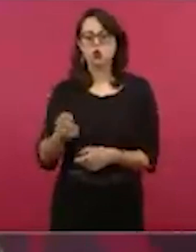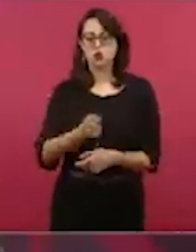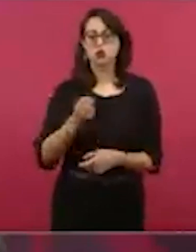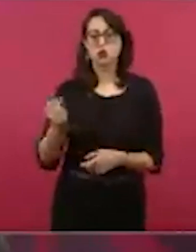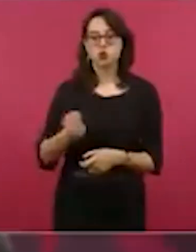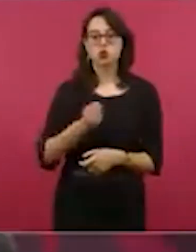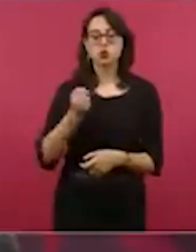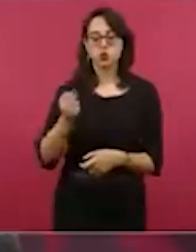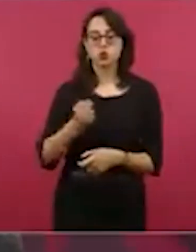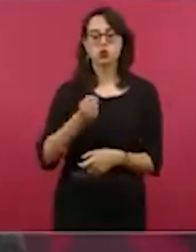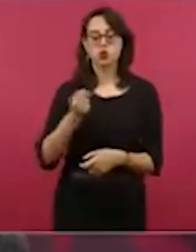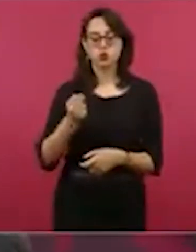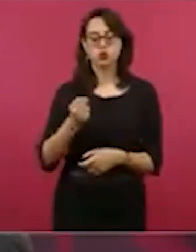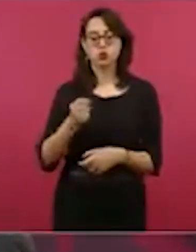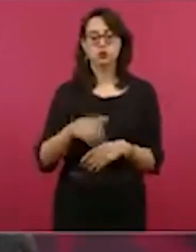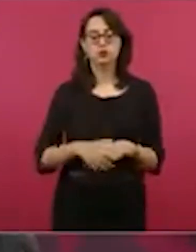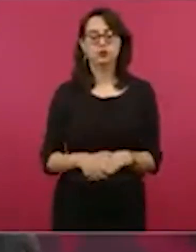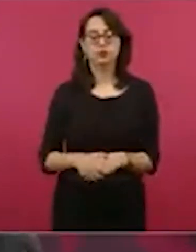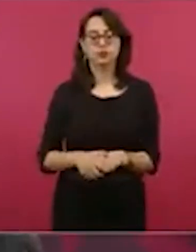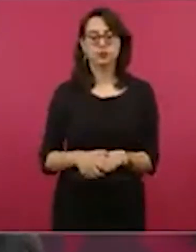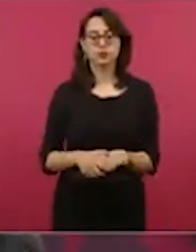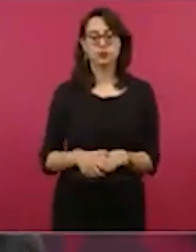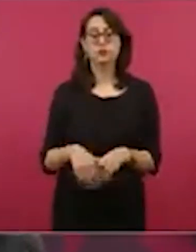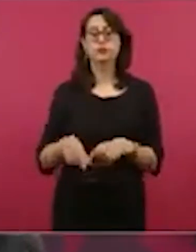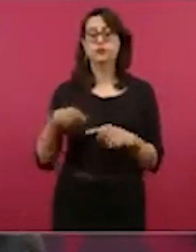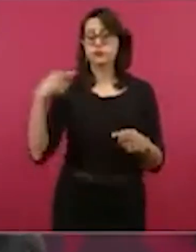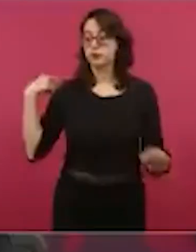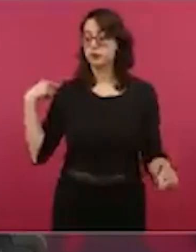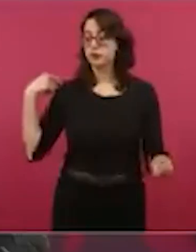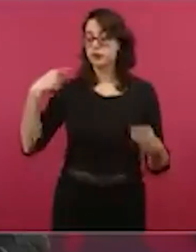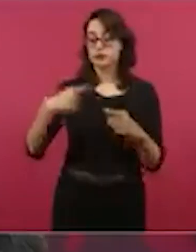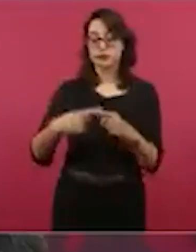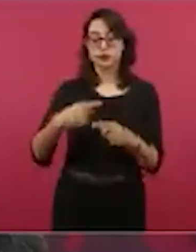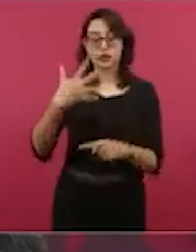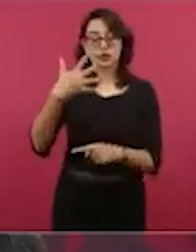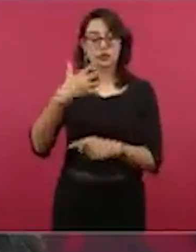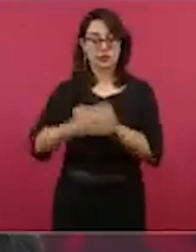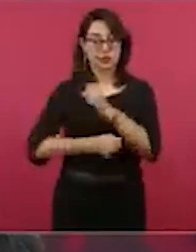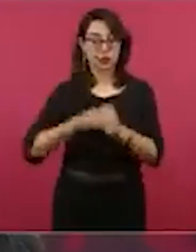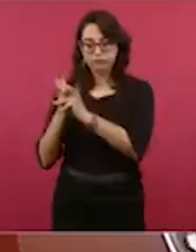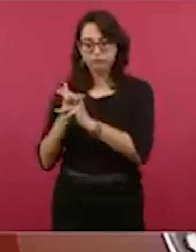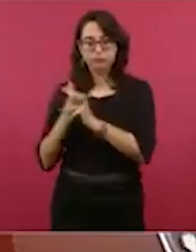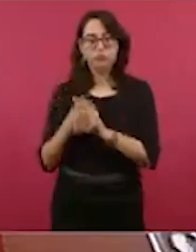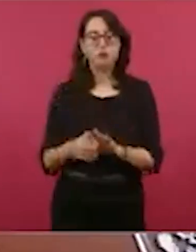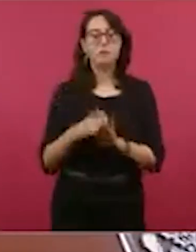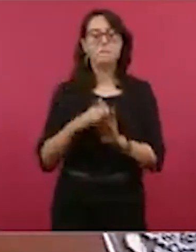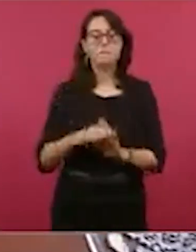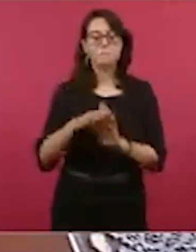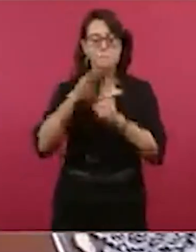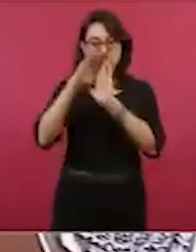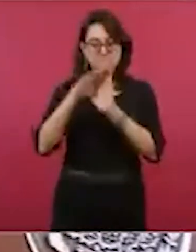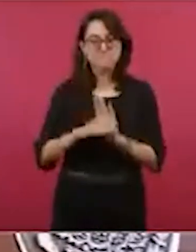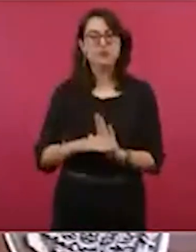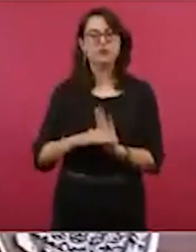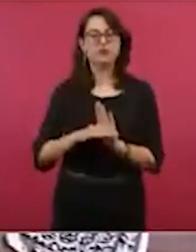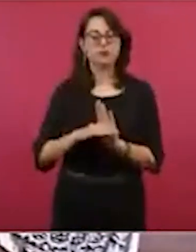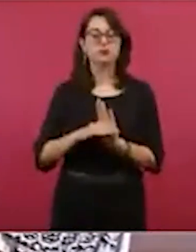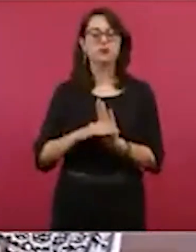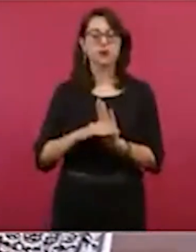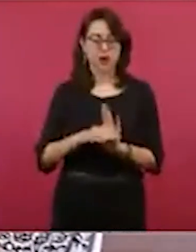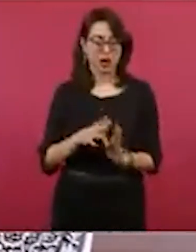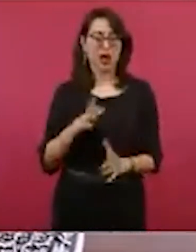ha disminuido el homicidio. Los asesinatos,